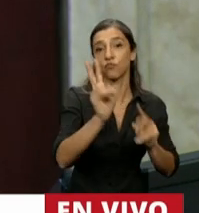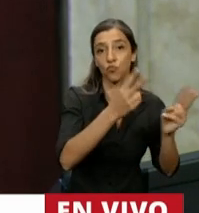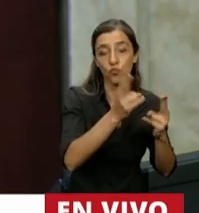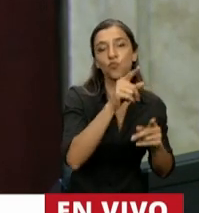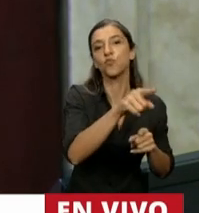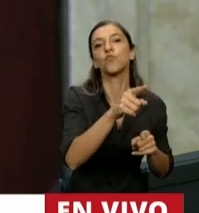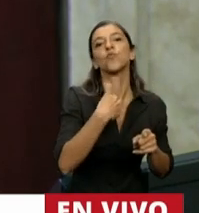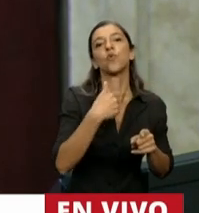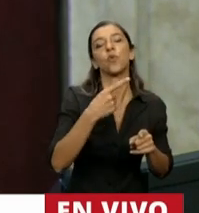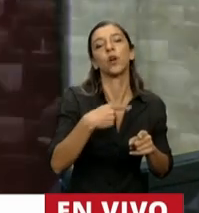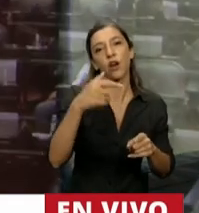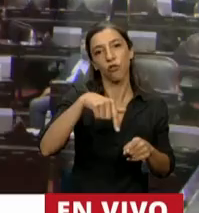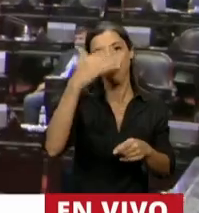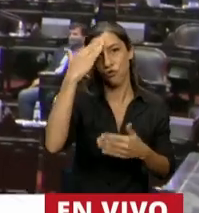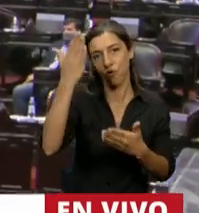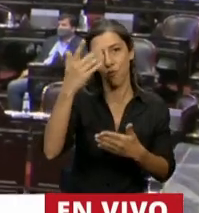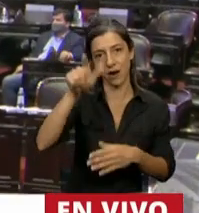Dina Resinovsky.